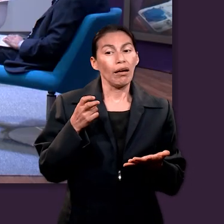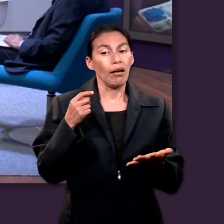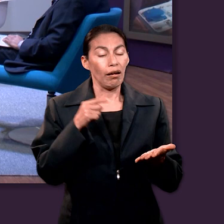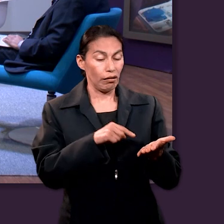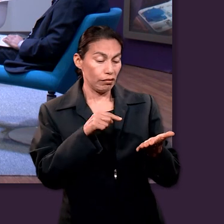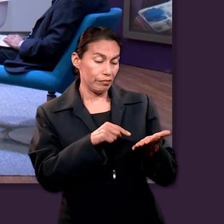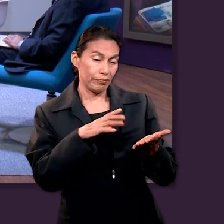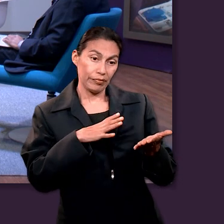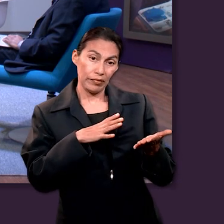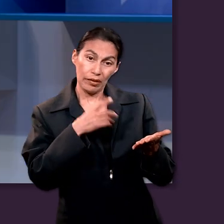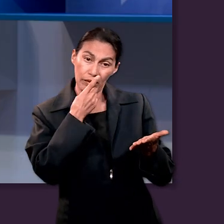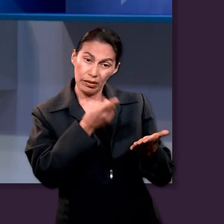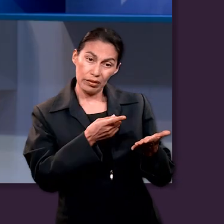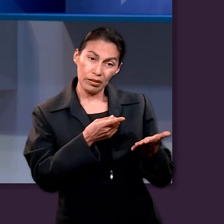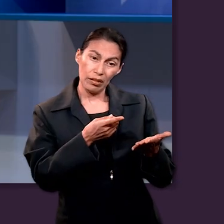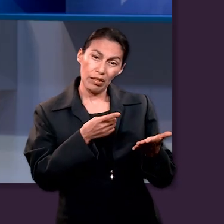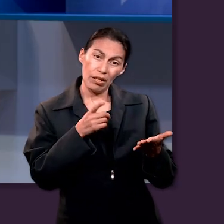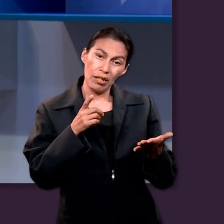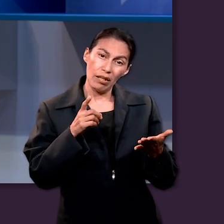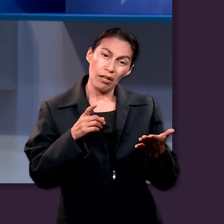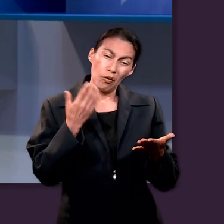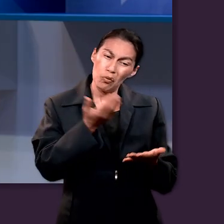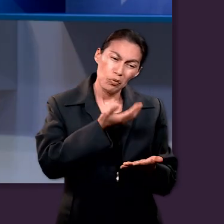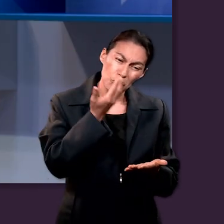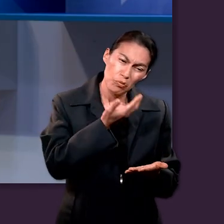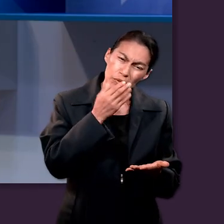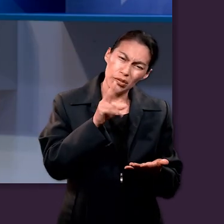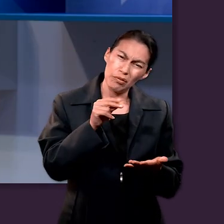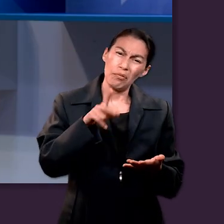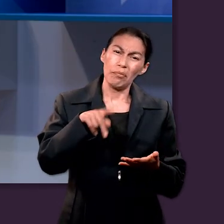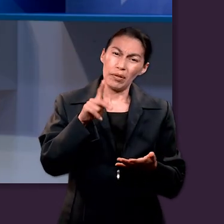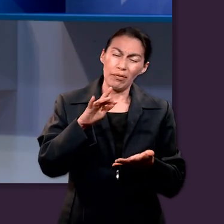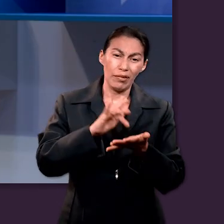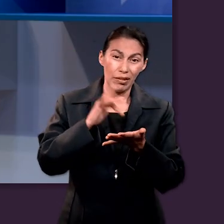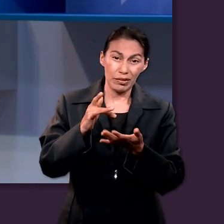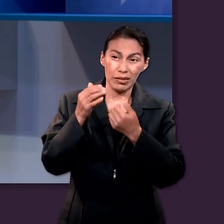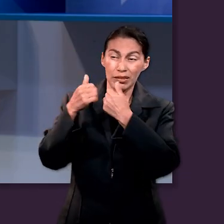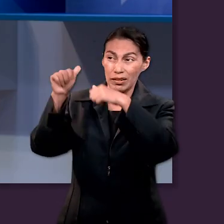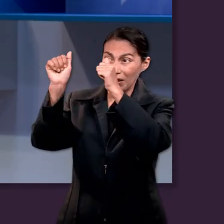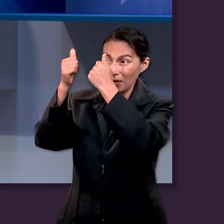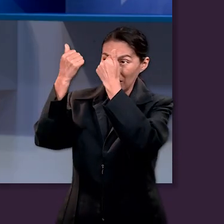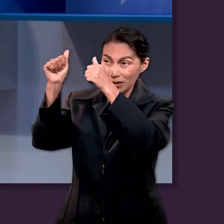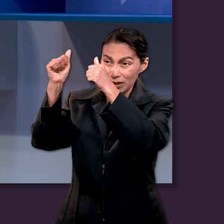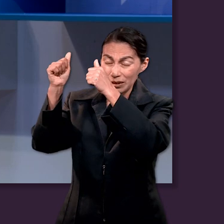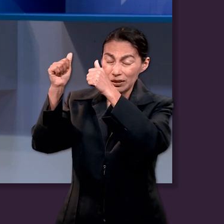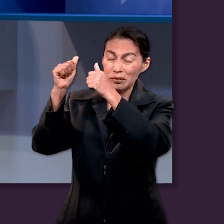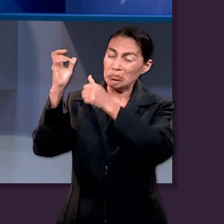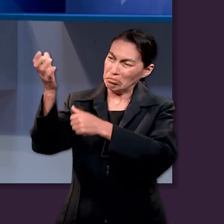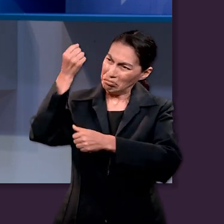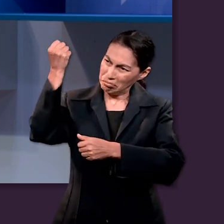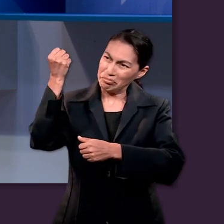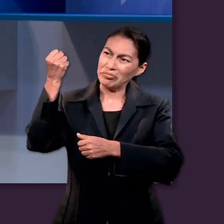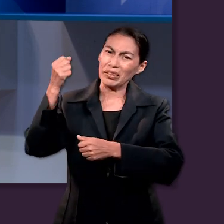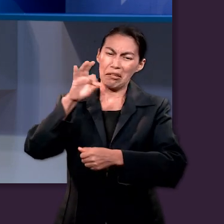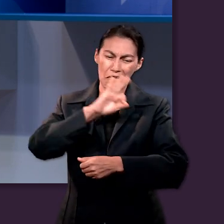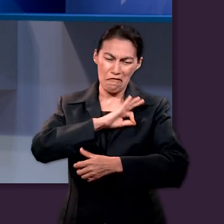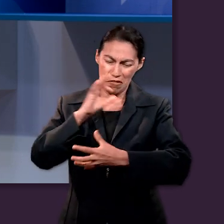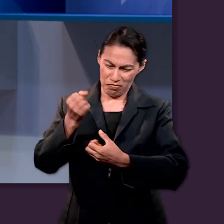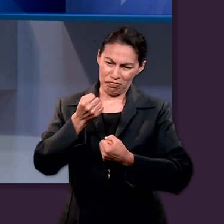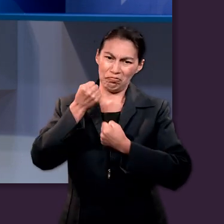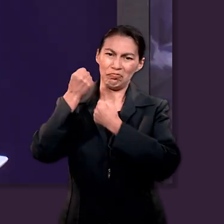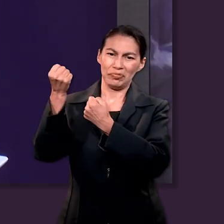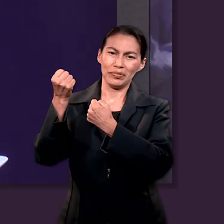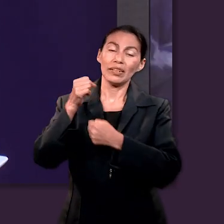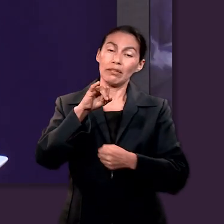Tal vez nos quiere enseñar este pasaje que tal vez de una manera inusual, pero a través de la alabanza se ganan batallas